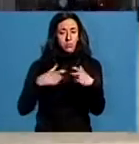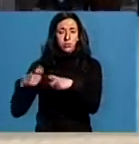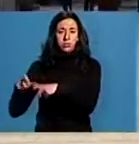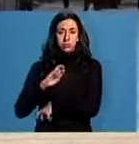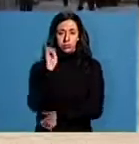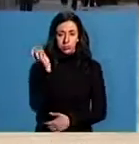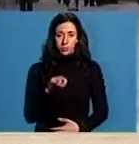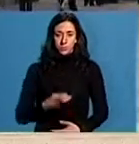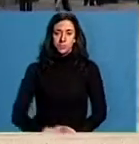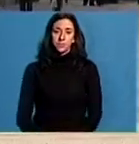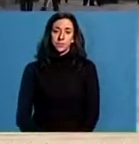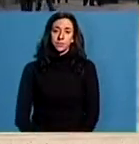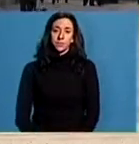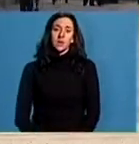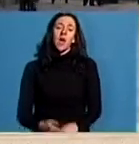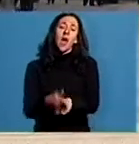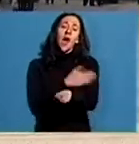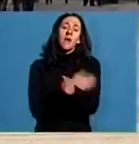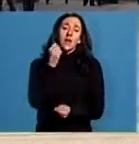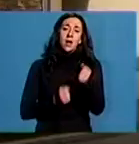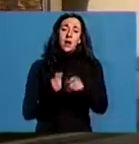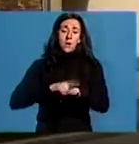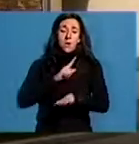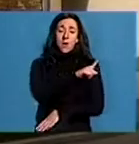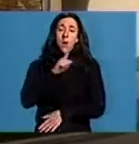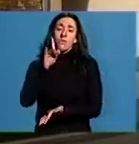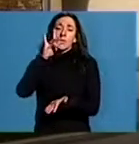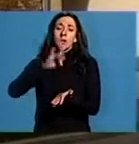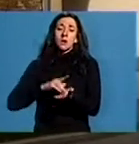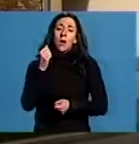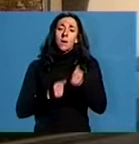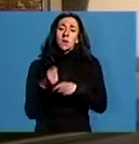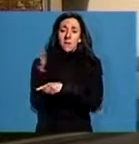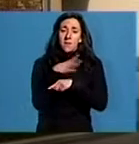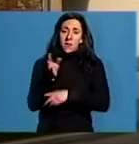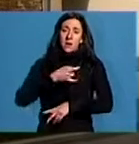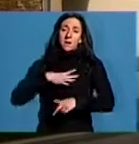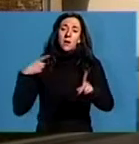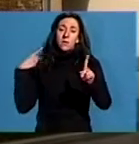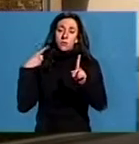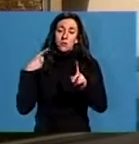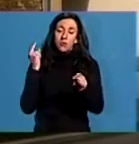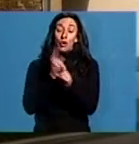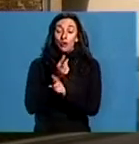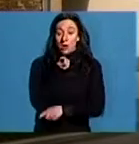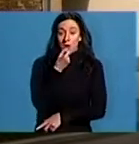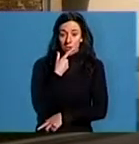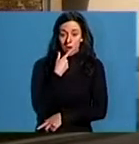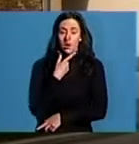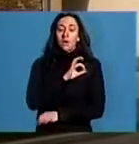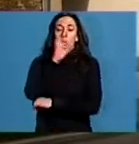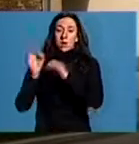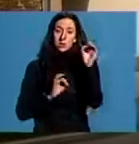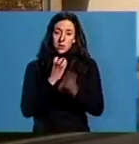os atletas lucenses. Antes da carreira, ás 11 horas, levarase a cabo a marcha da bandeira branca contra a droga, que organiza o Concello de Lugo e a Fundación